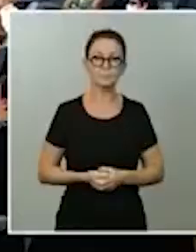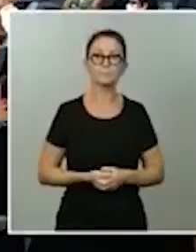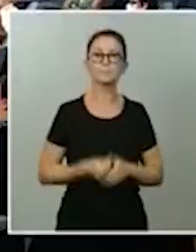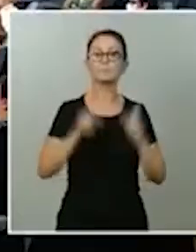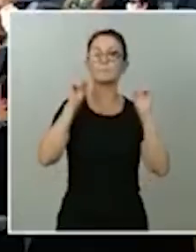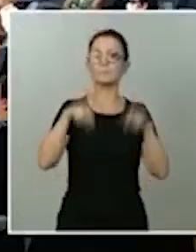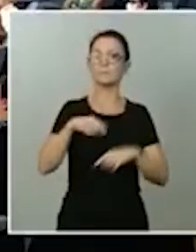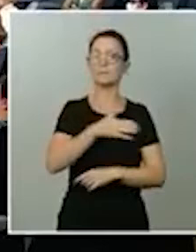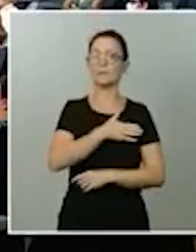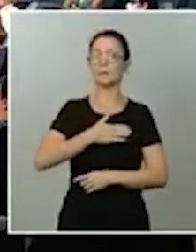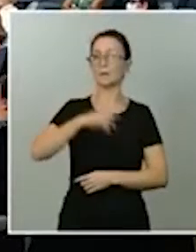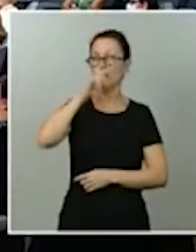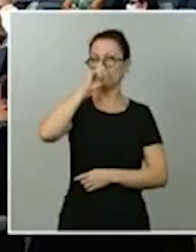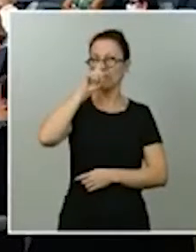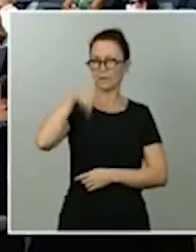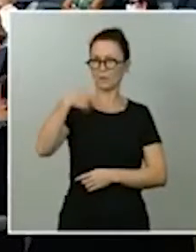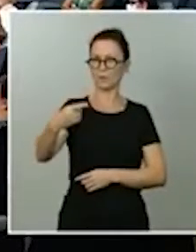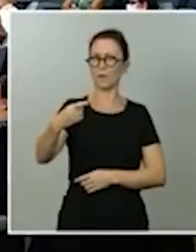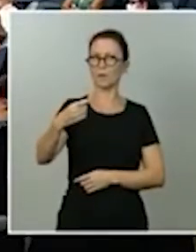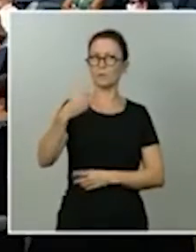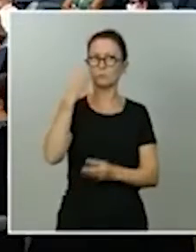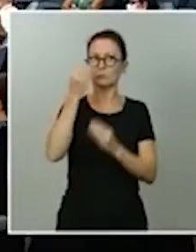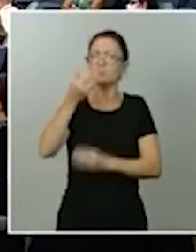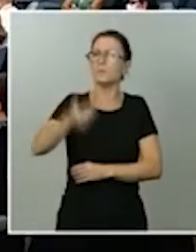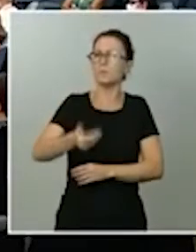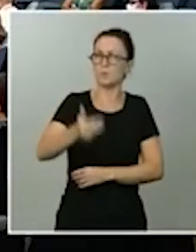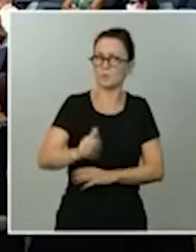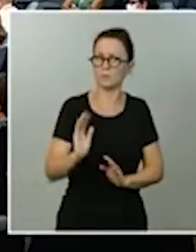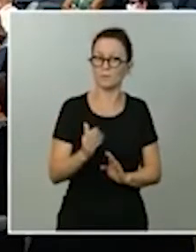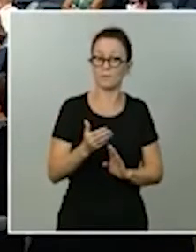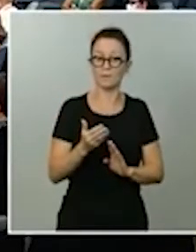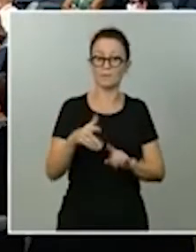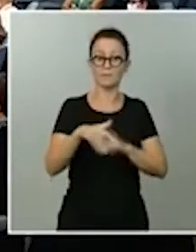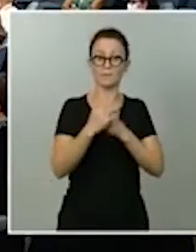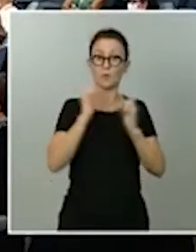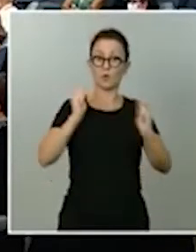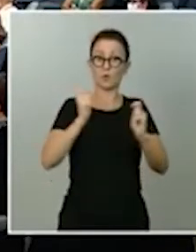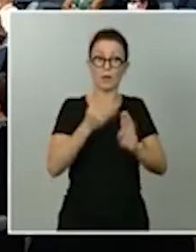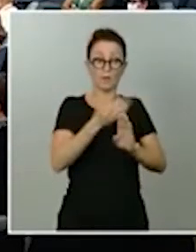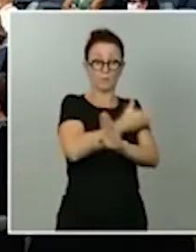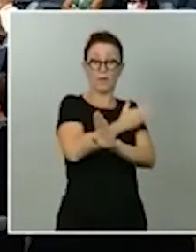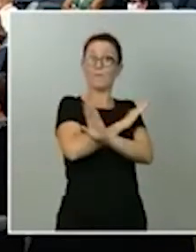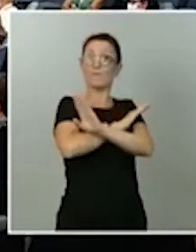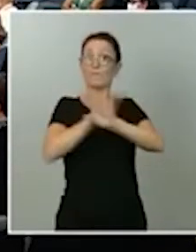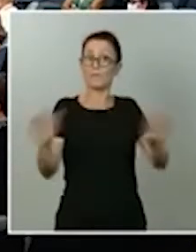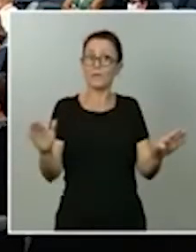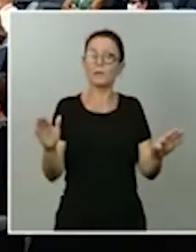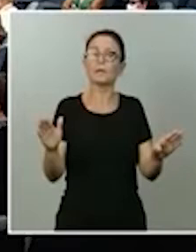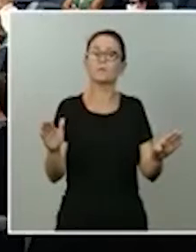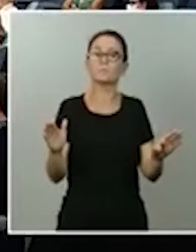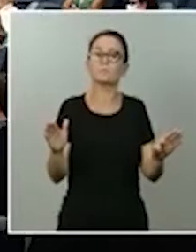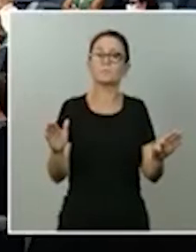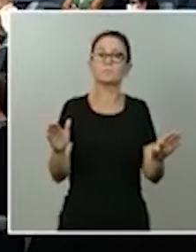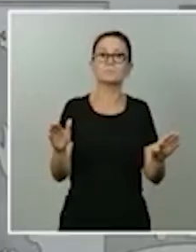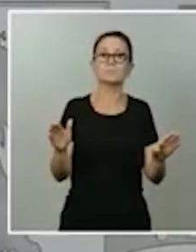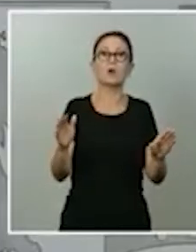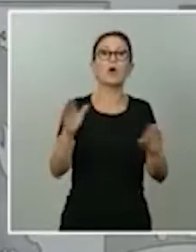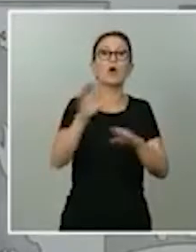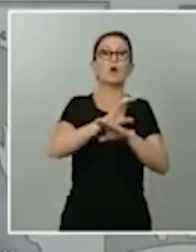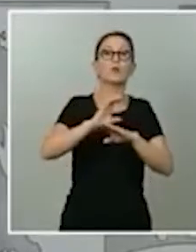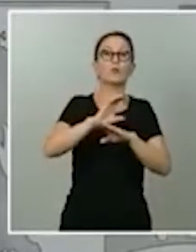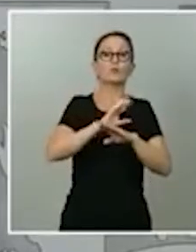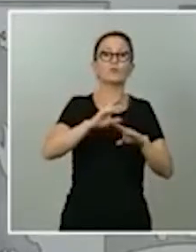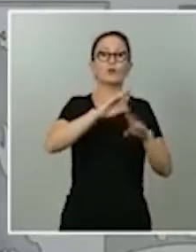me parece importante, y es que, desde que se ha levantado el estado de alarma, el Consejo Interterritorial de Sanidad se ha reunido en 11 ocasiones.